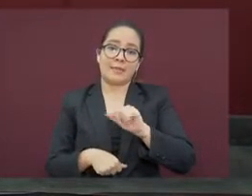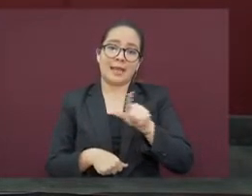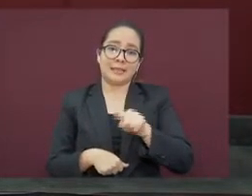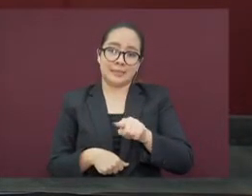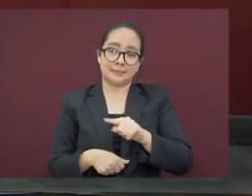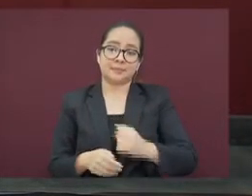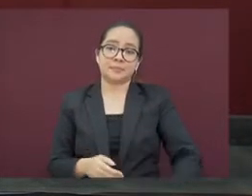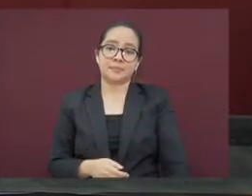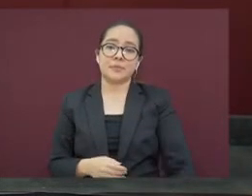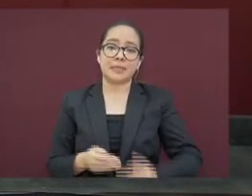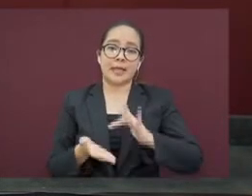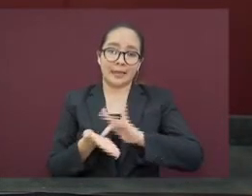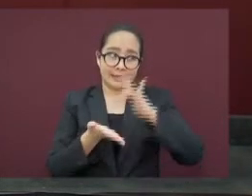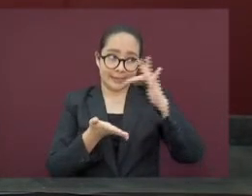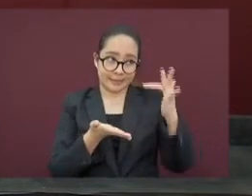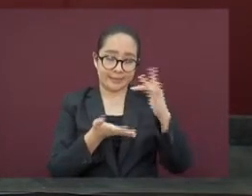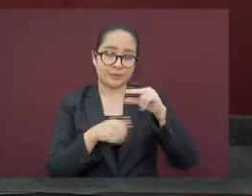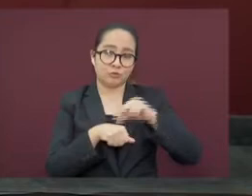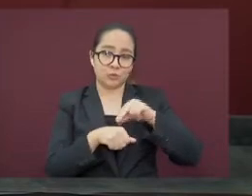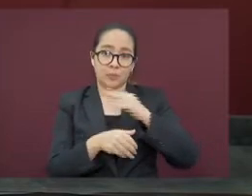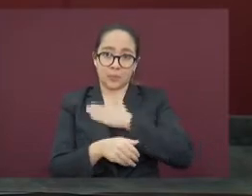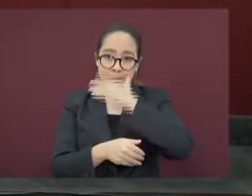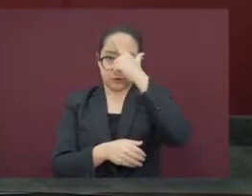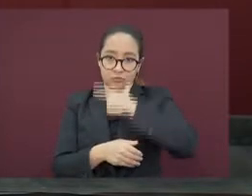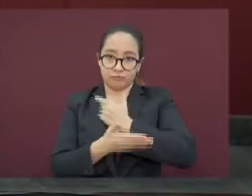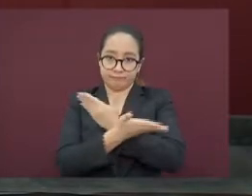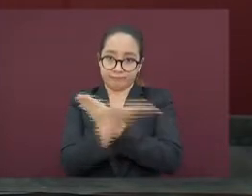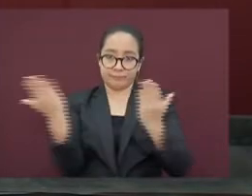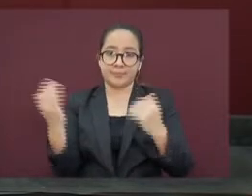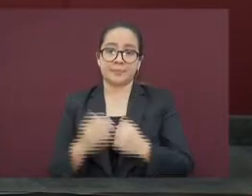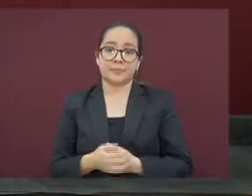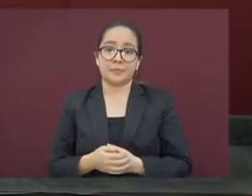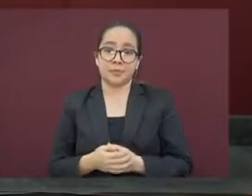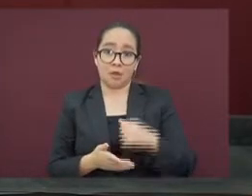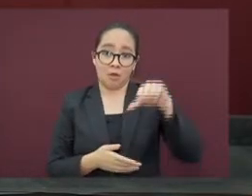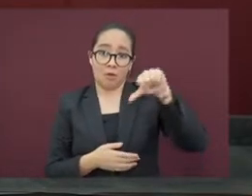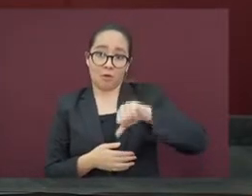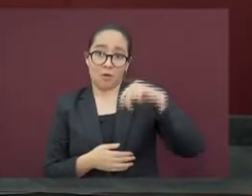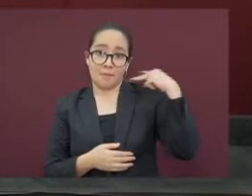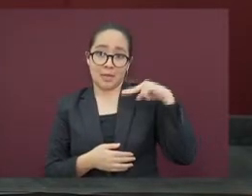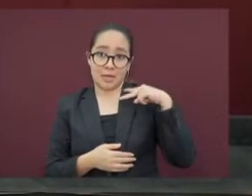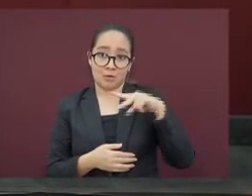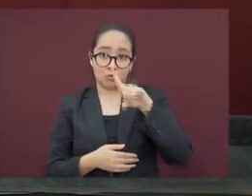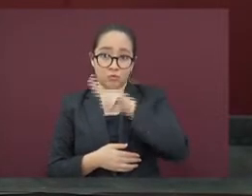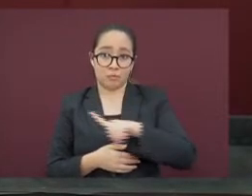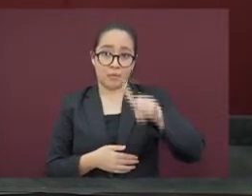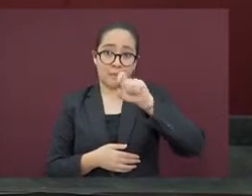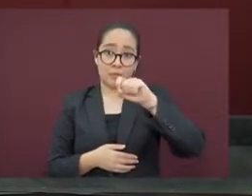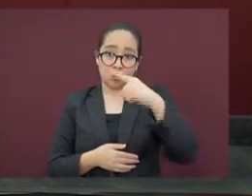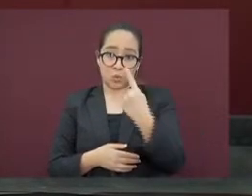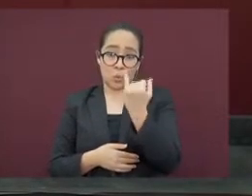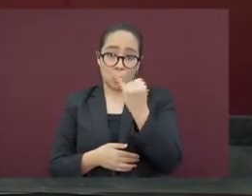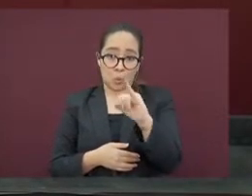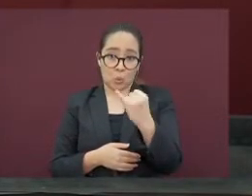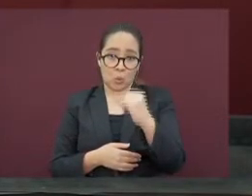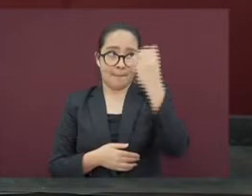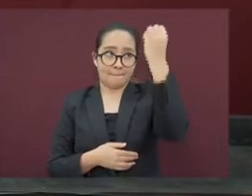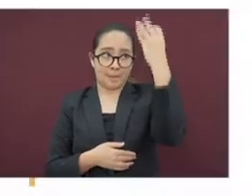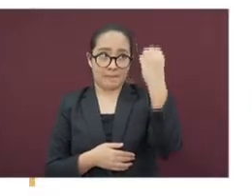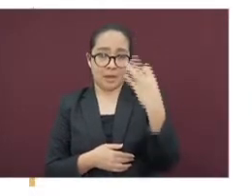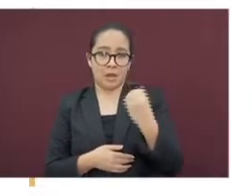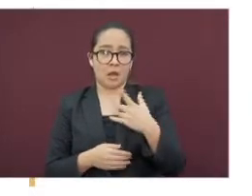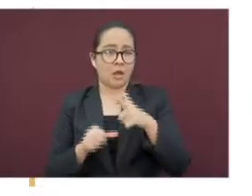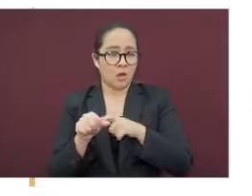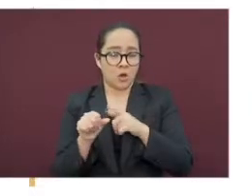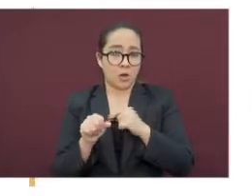Muchas gracias, doctora. Buenas noches. Veracruz hoy domingo 21 de junio está en semáforo rojo de la